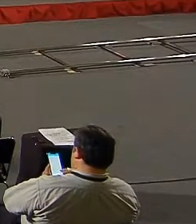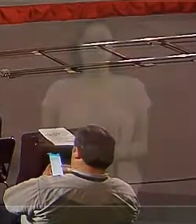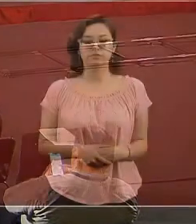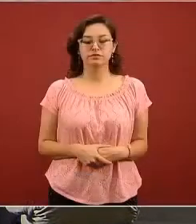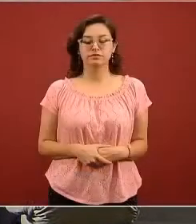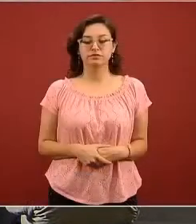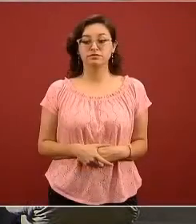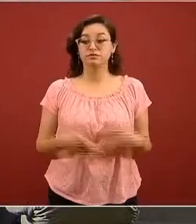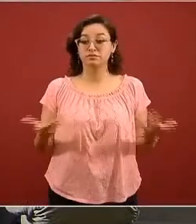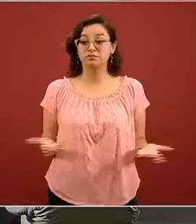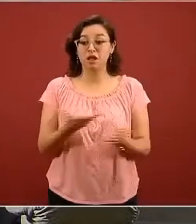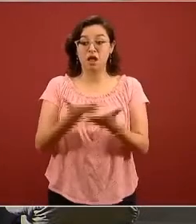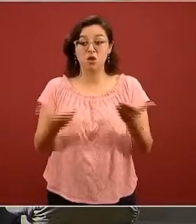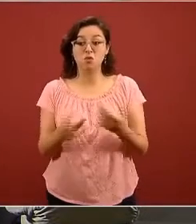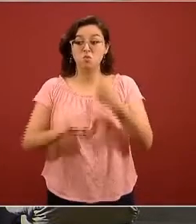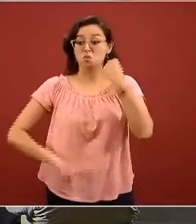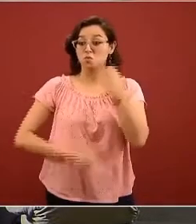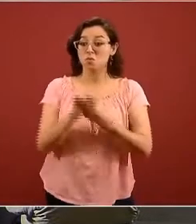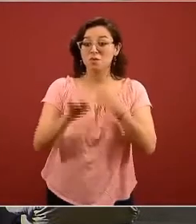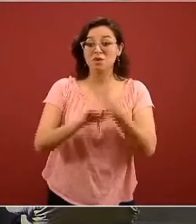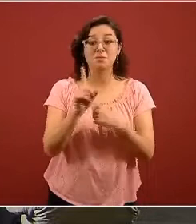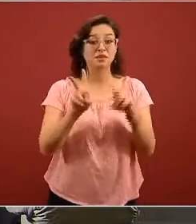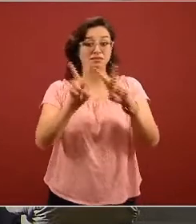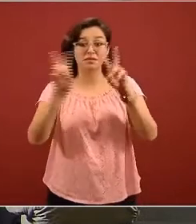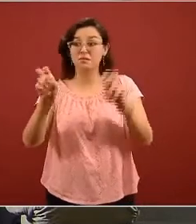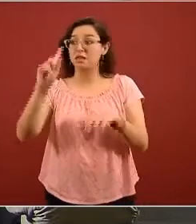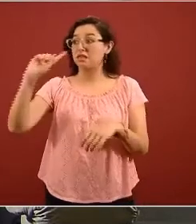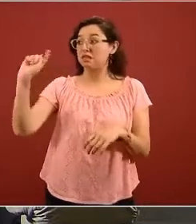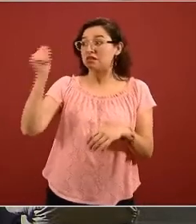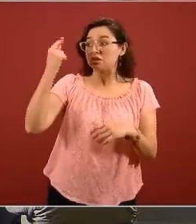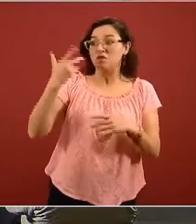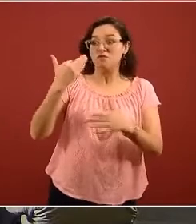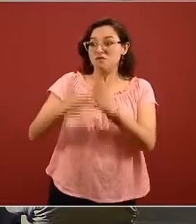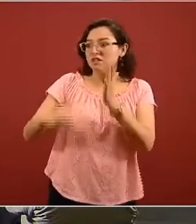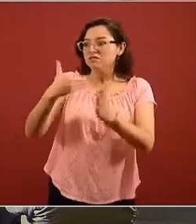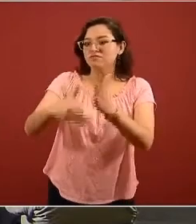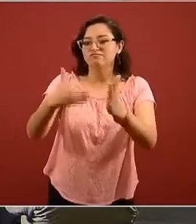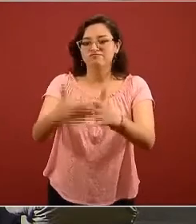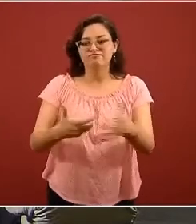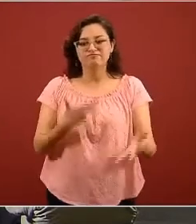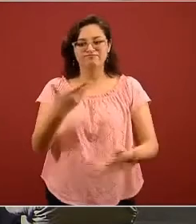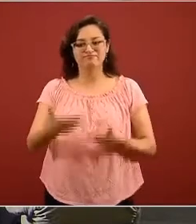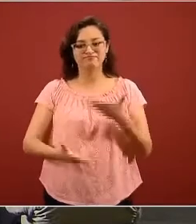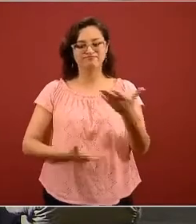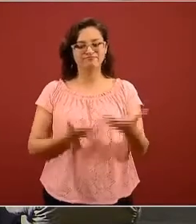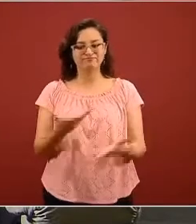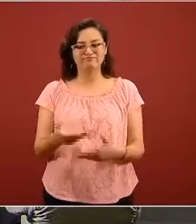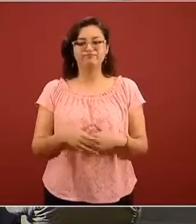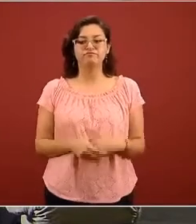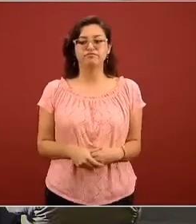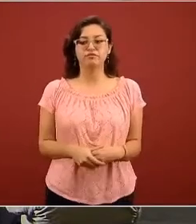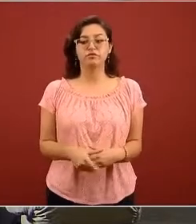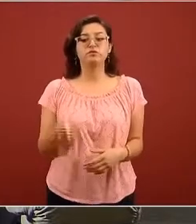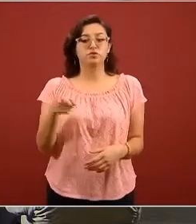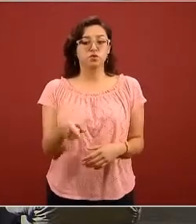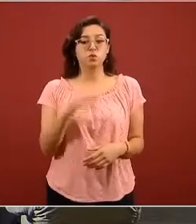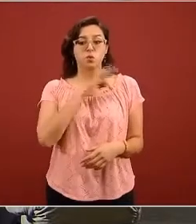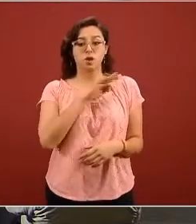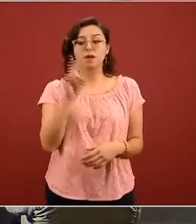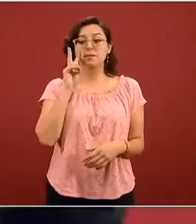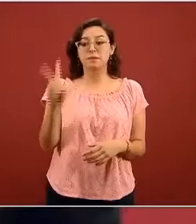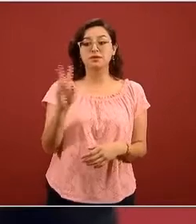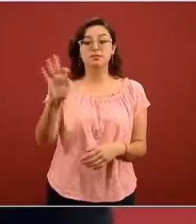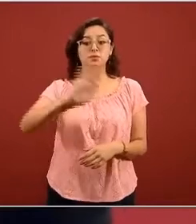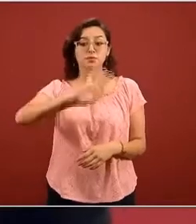rápida ante retos tecnológicos como el que tenemos aquí lo que les puso les puse es el porcentaje